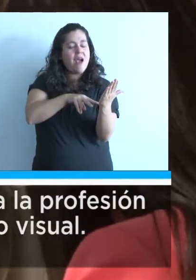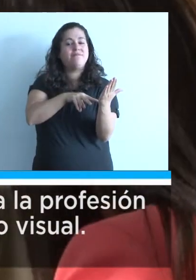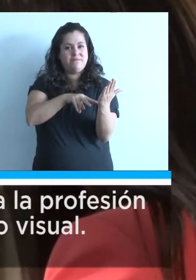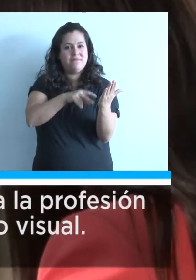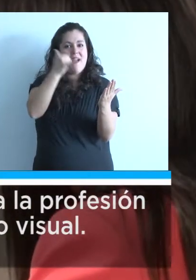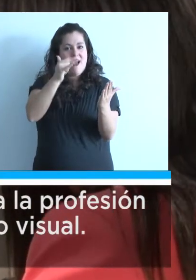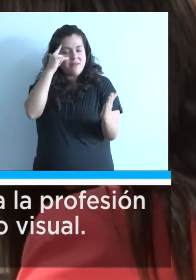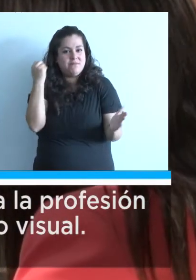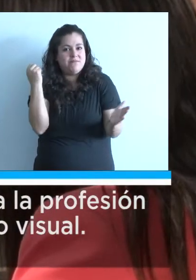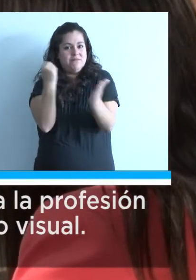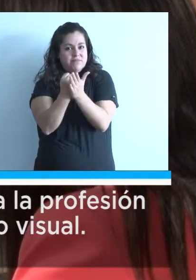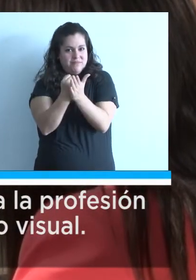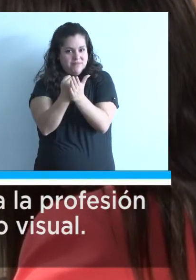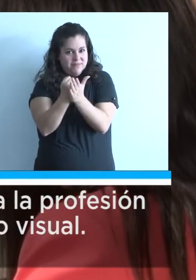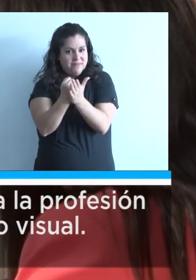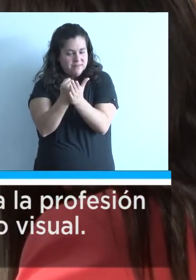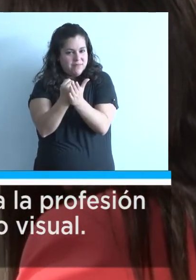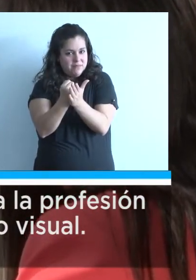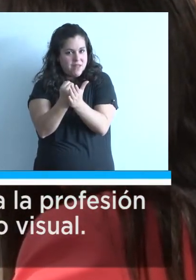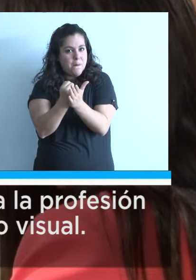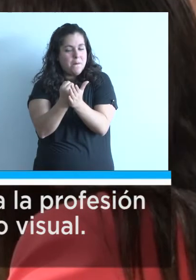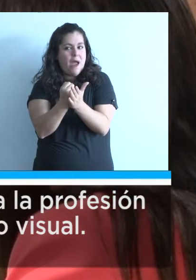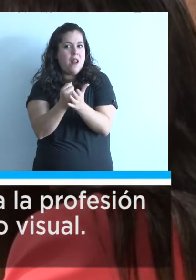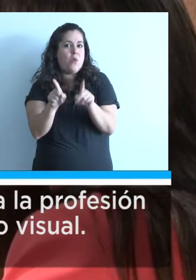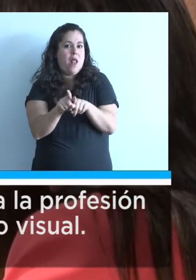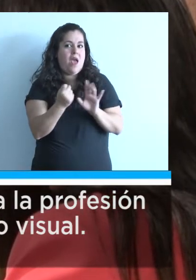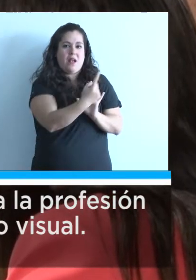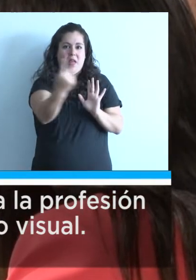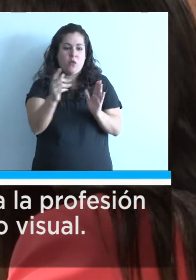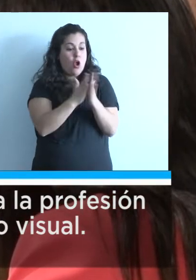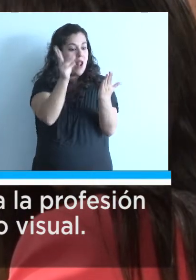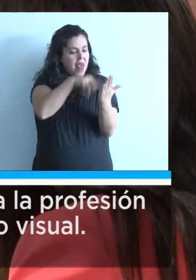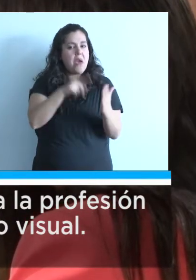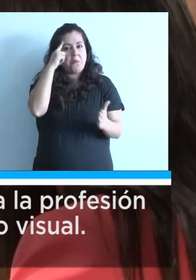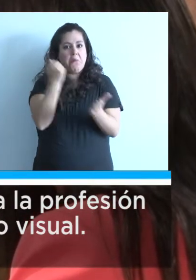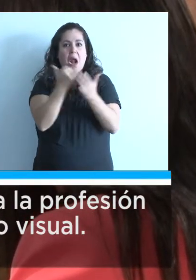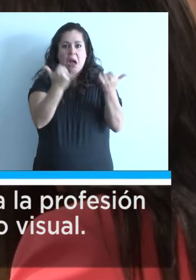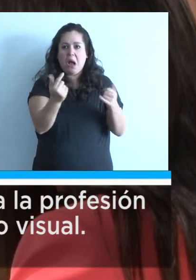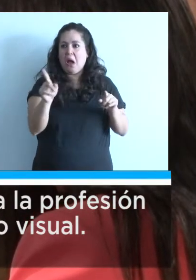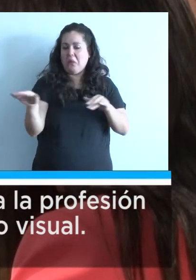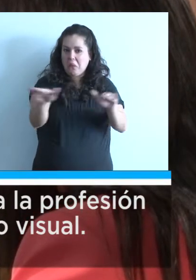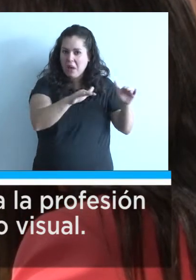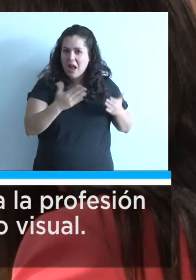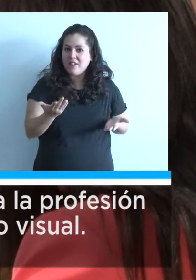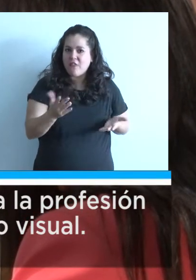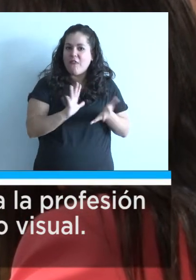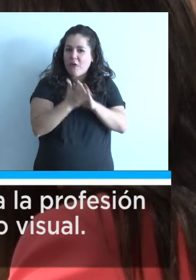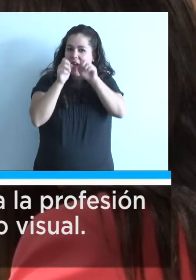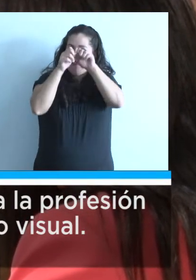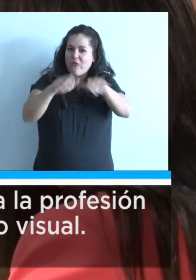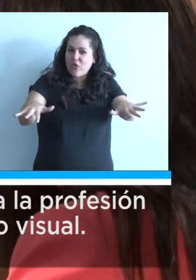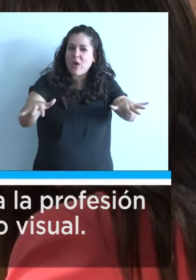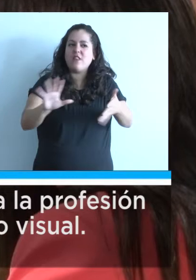primera, pero que a veces marca a cada uno de los ciudadanos y va marcando